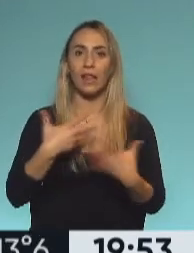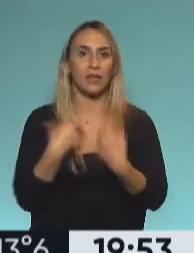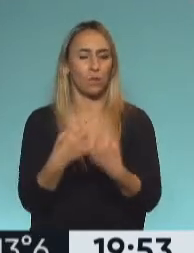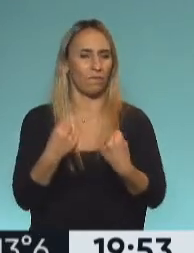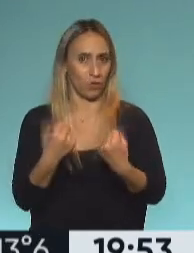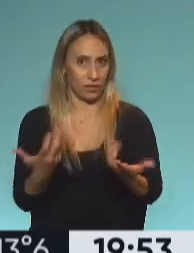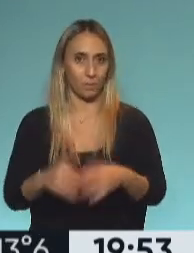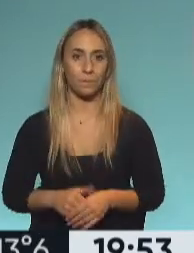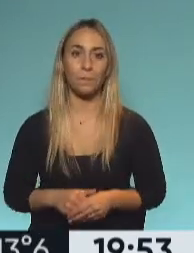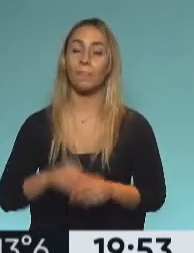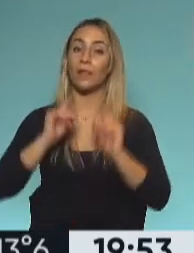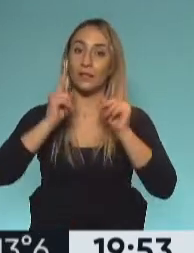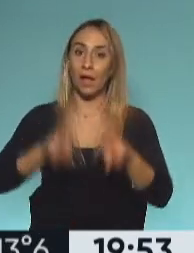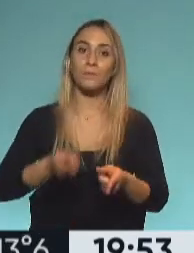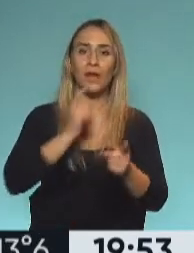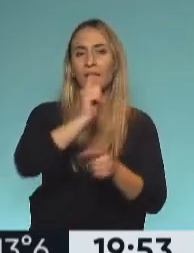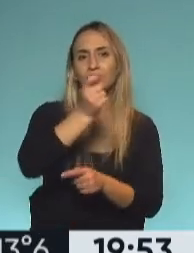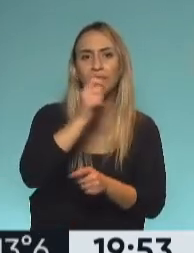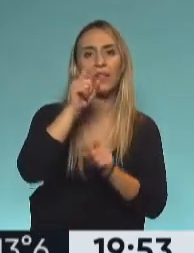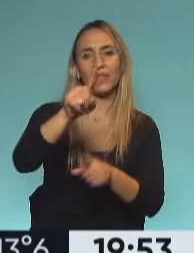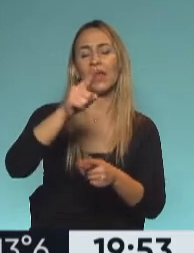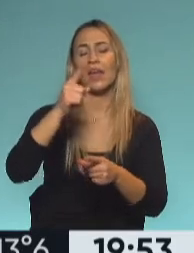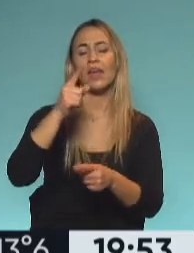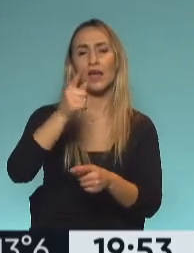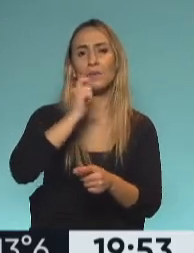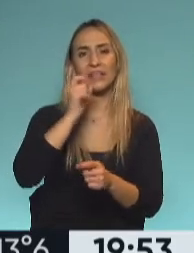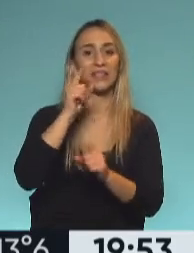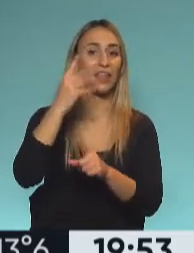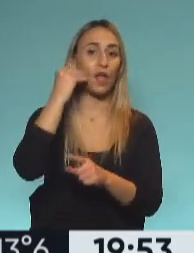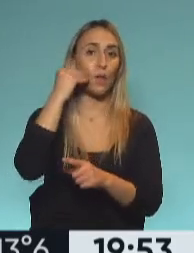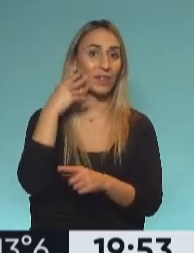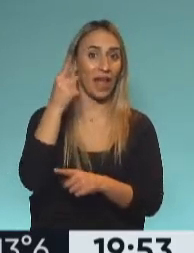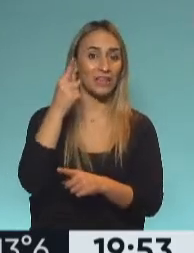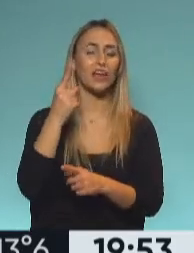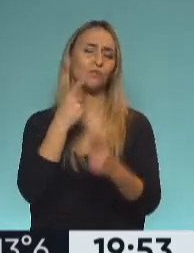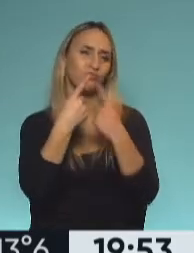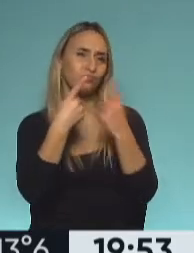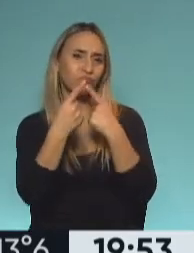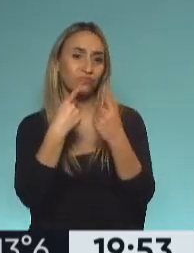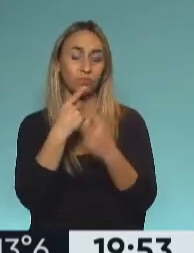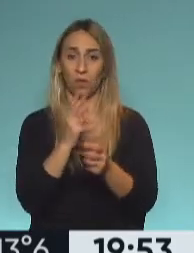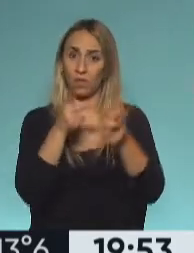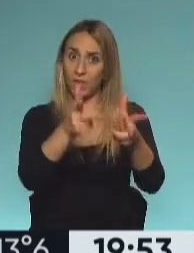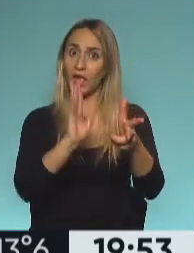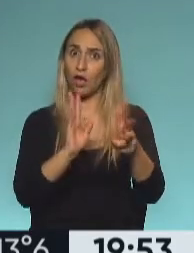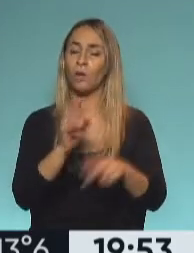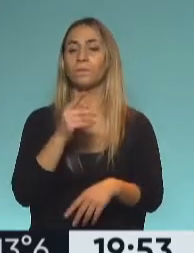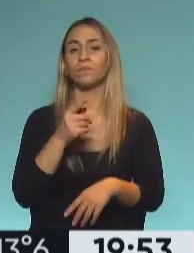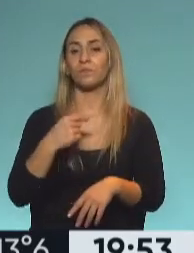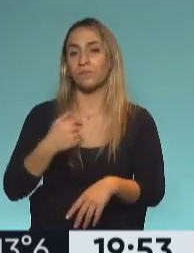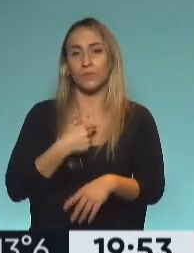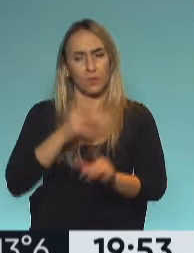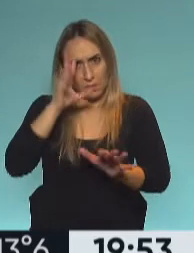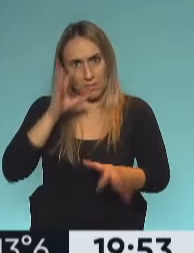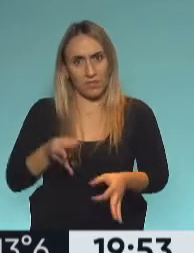declaraciones a la prensa británica, lo hizo al medio The Guardian, donde justamente mencionó que después de conocer,